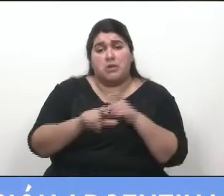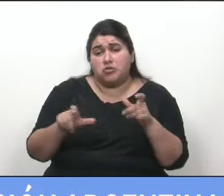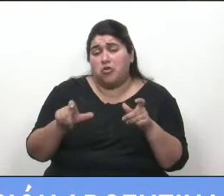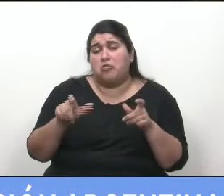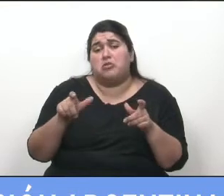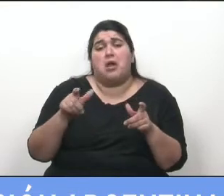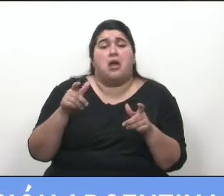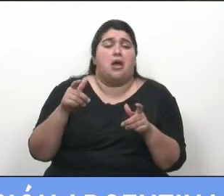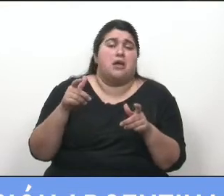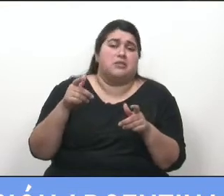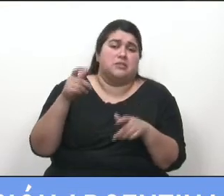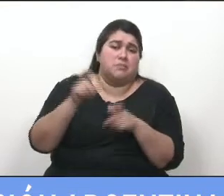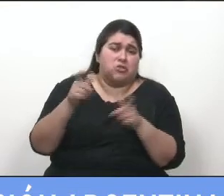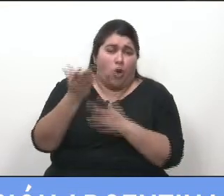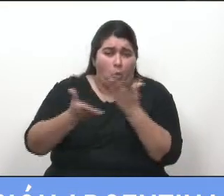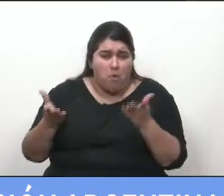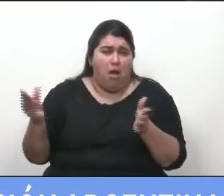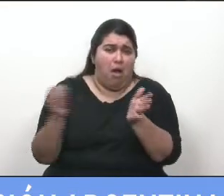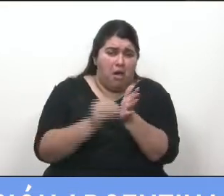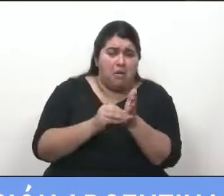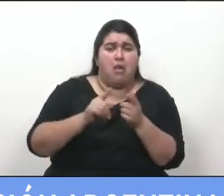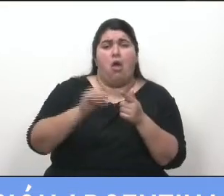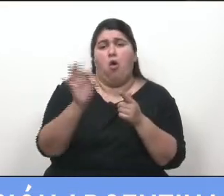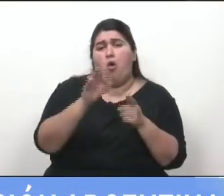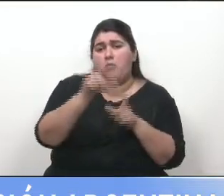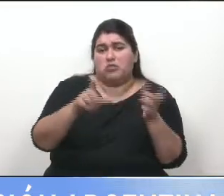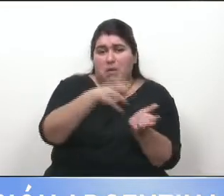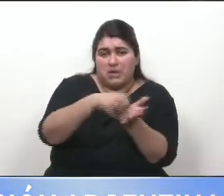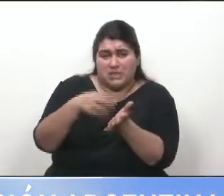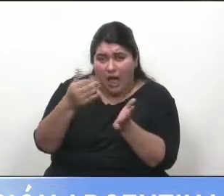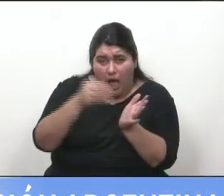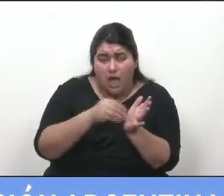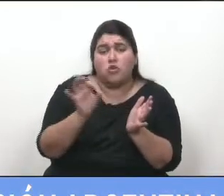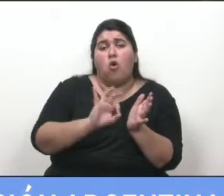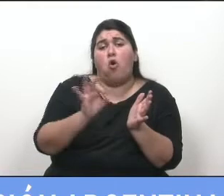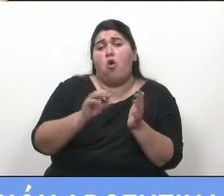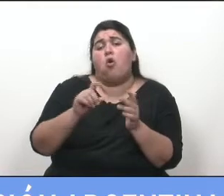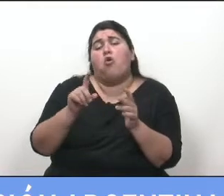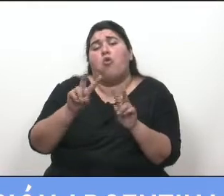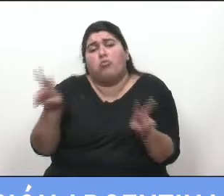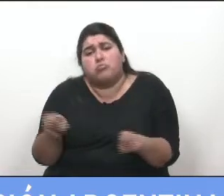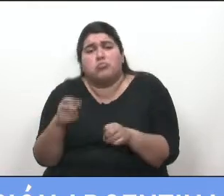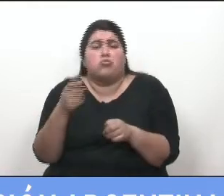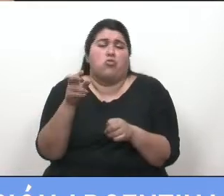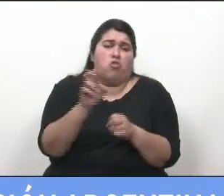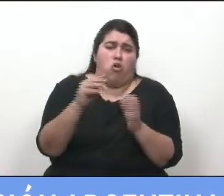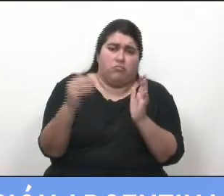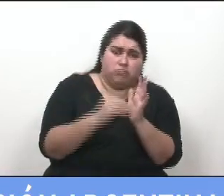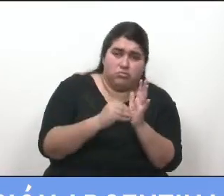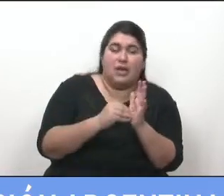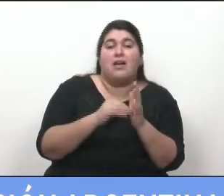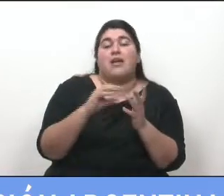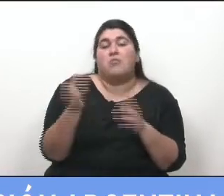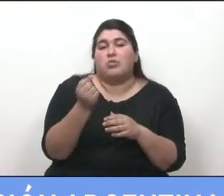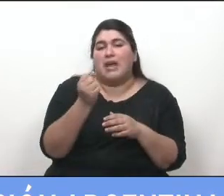sucesiones indivisas y personas jurídicas residentes en el país y al efecto deberán depositarlos en una cuenta especial, tal